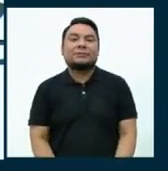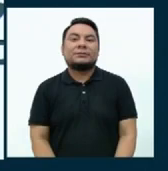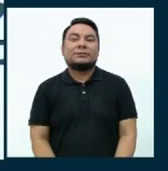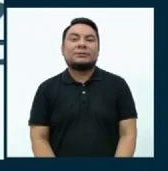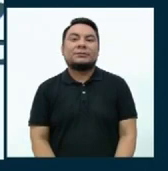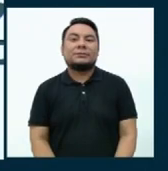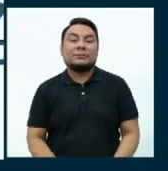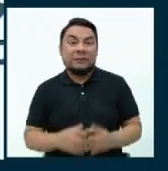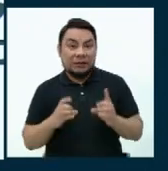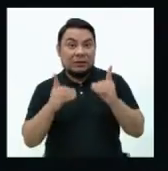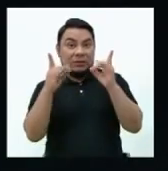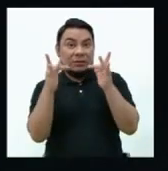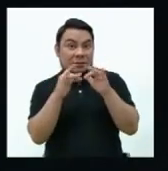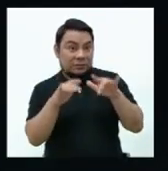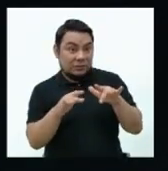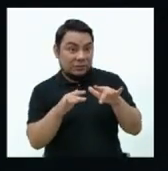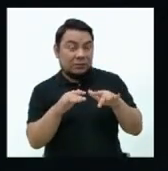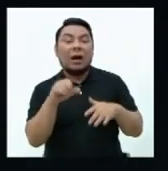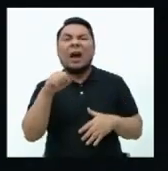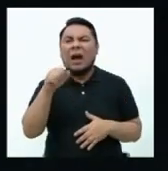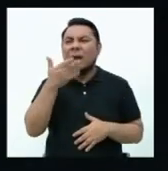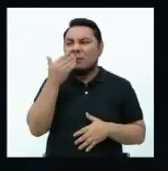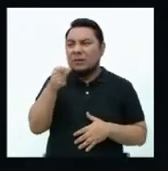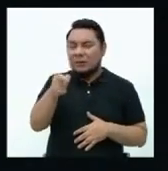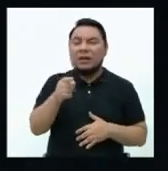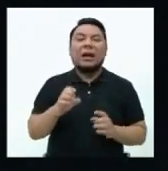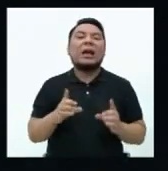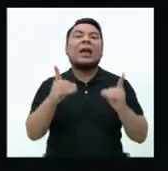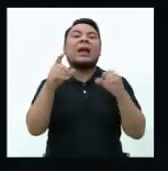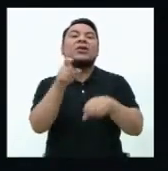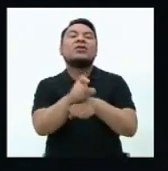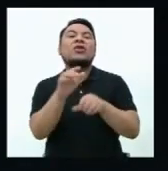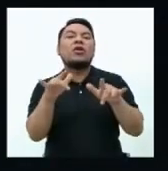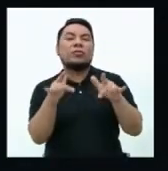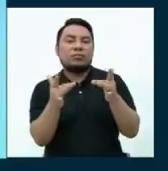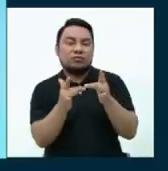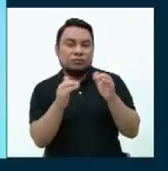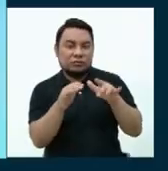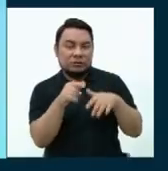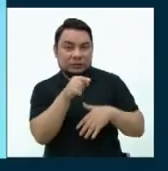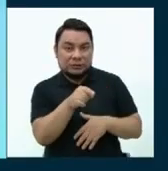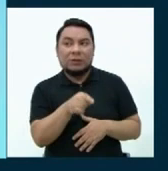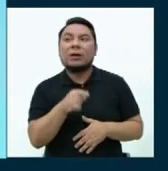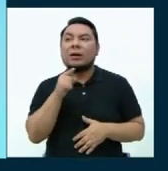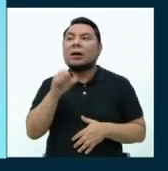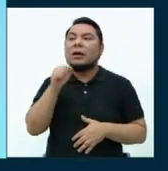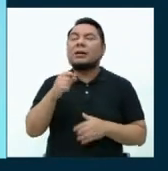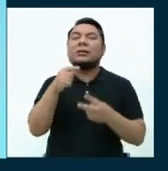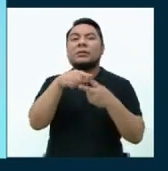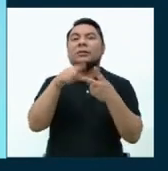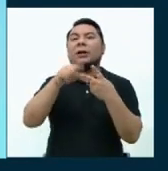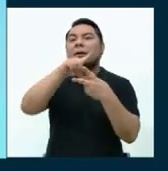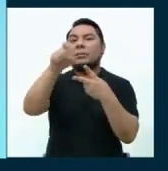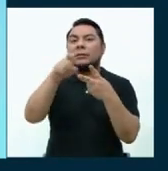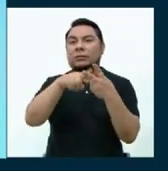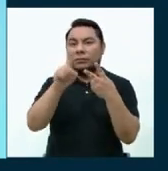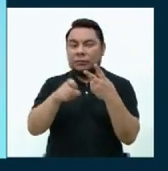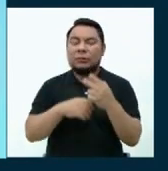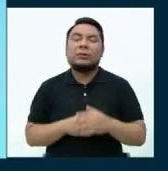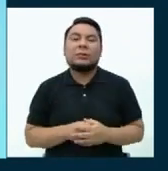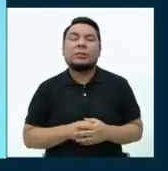Educación virtual, sí, sí, sí es educación virtual. Vemos educación virtual. Ahora veamos las preguntas relacionadas a educación virtual. Uno,